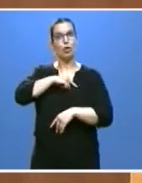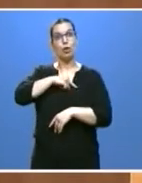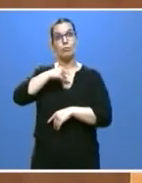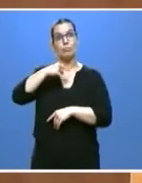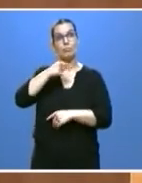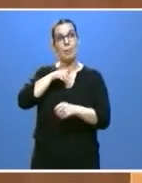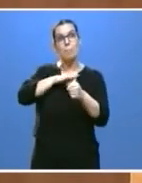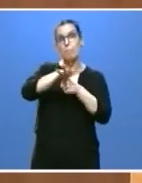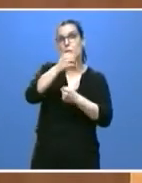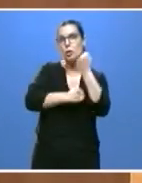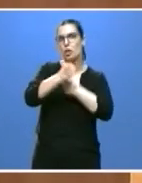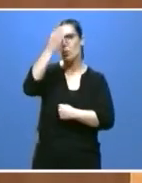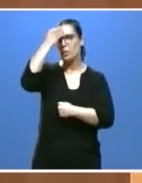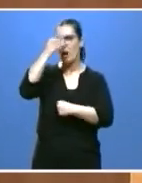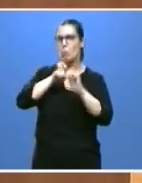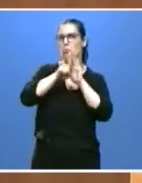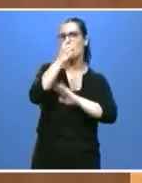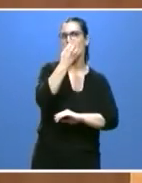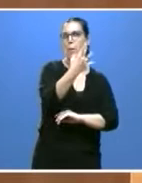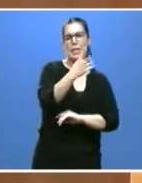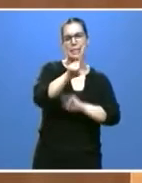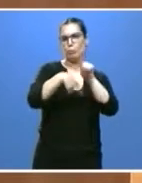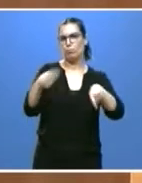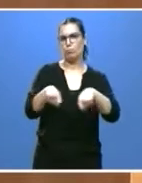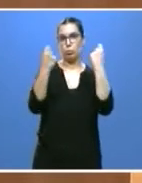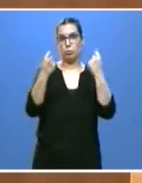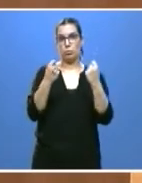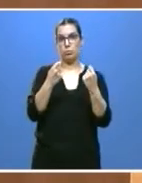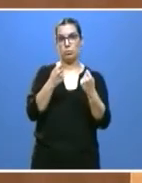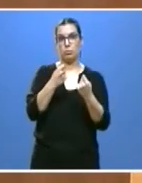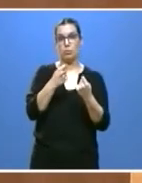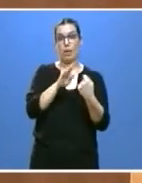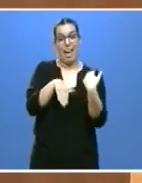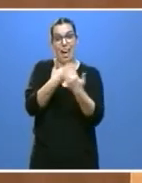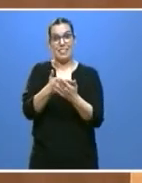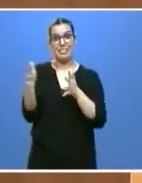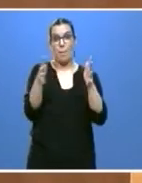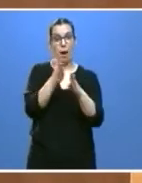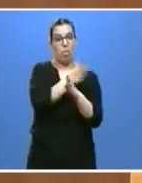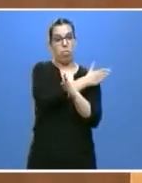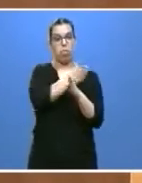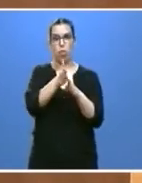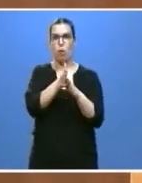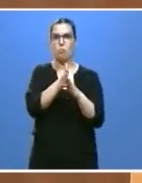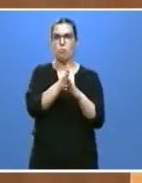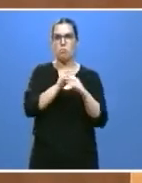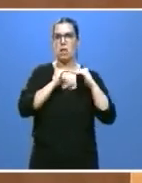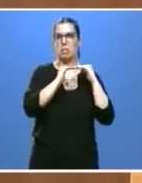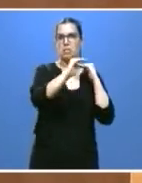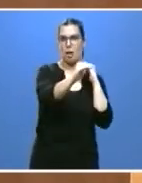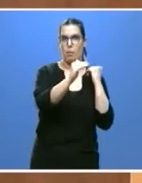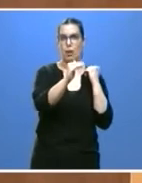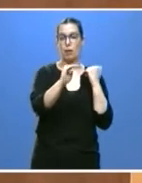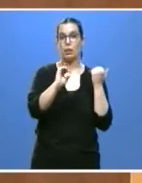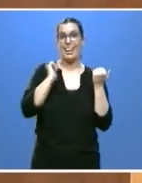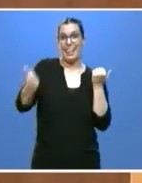ámbito económico. Nuestra economía hasta marzo progresaba de manera estable. El Producto Interior Bruto crecía a una